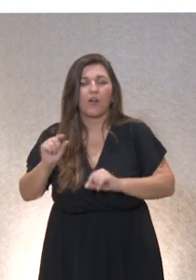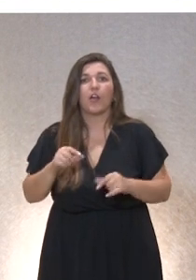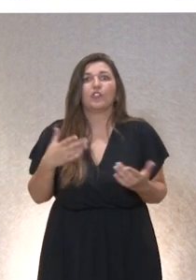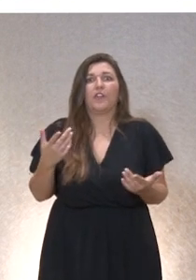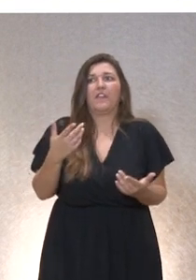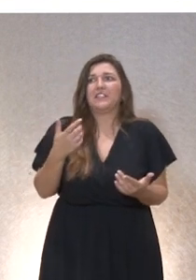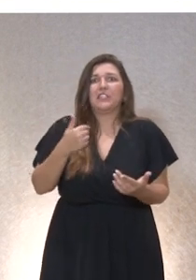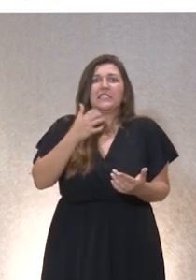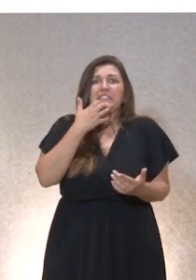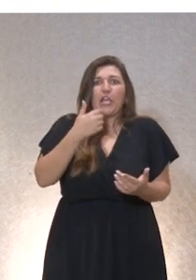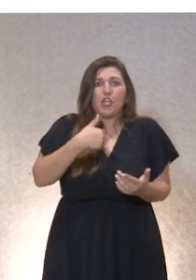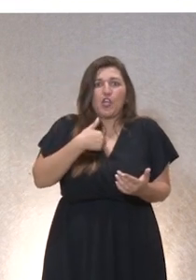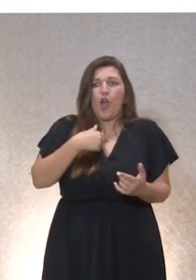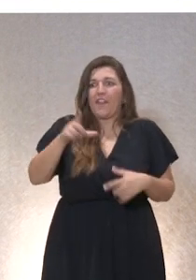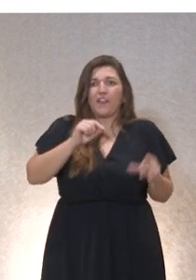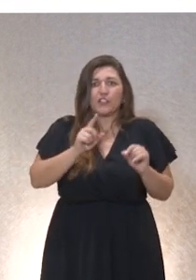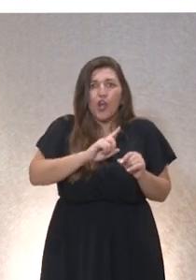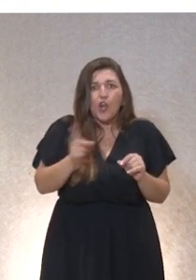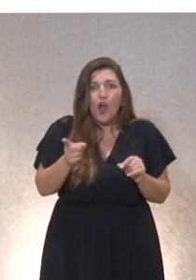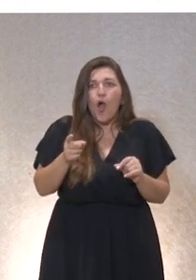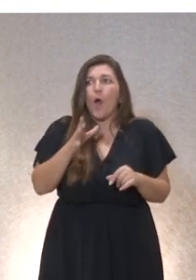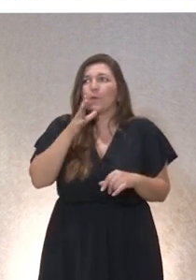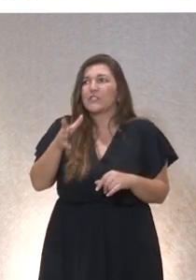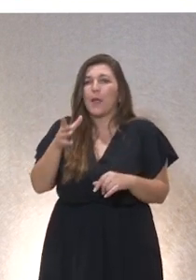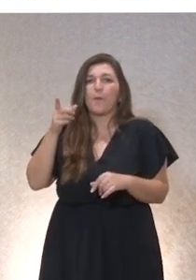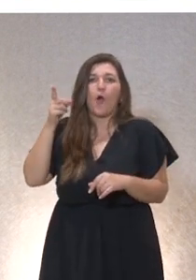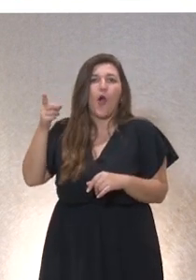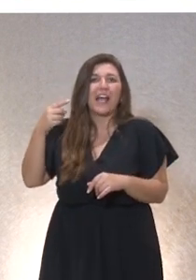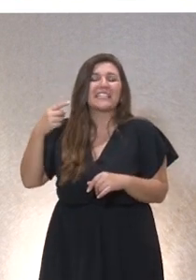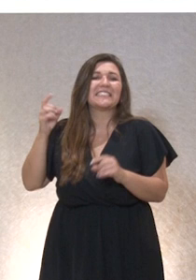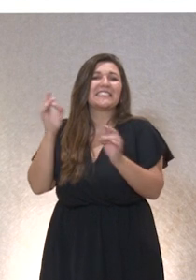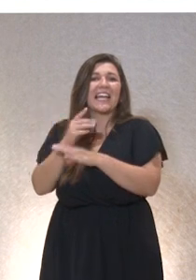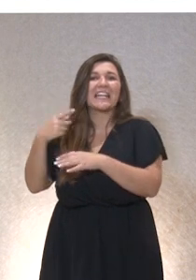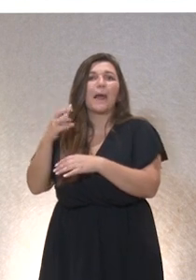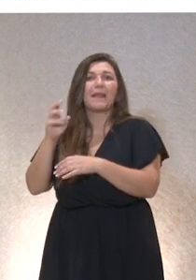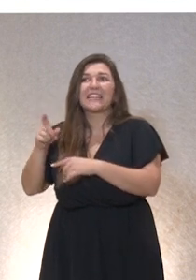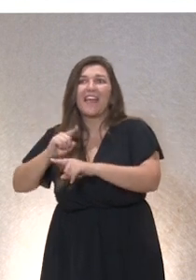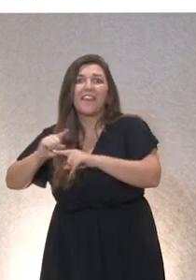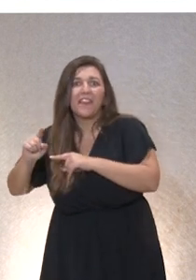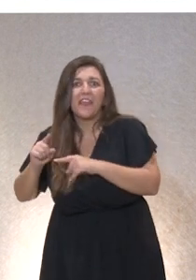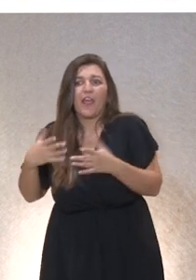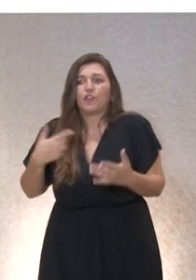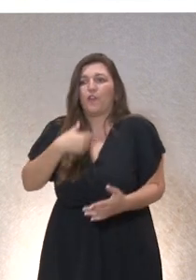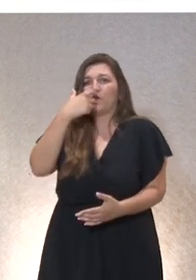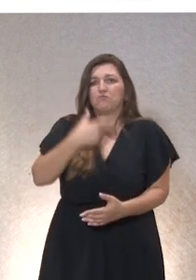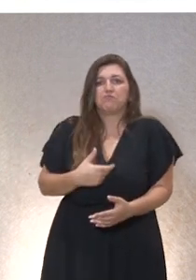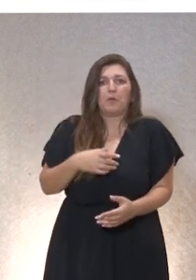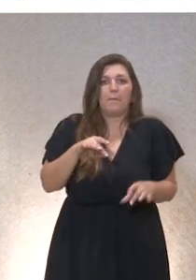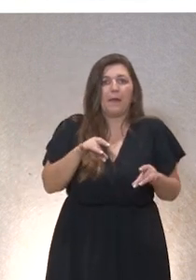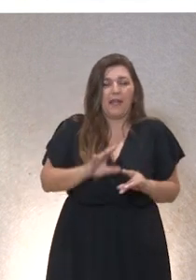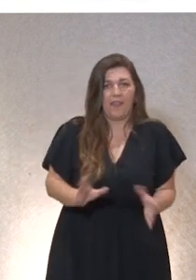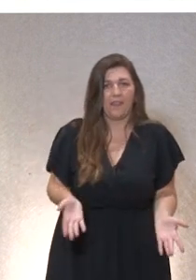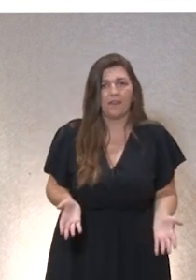GPT o el algoritmo que pinto yo. Y entonces nos damos cuenta de que en realidad hay que sospechar de muchas